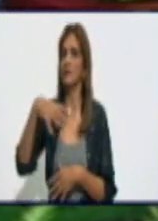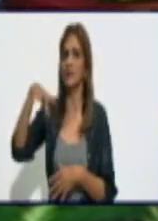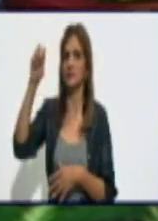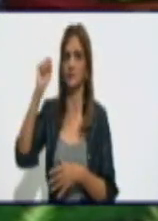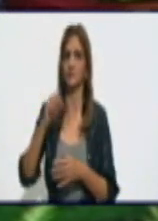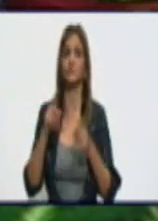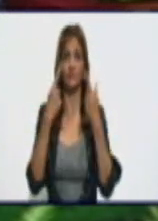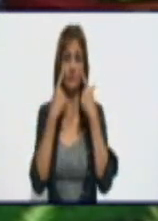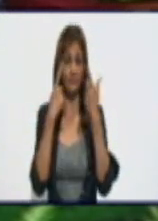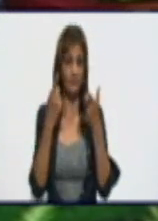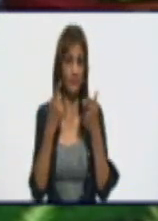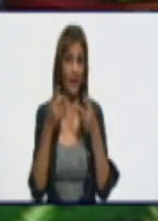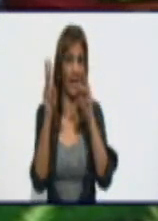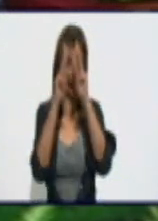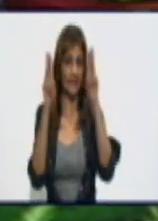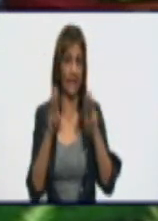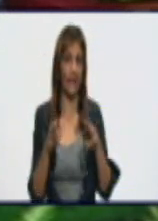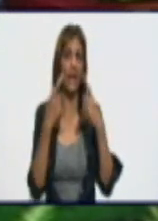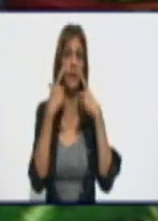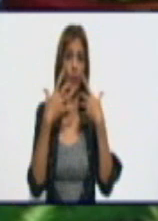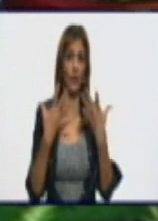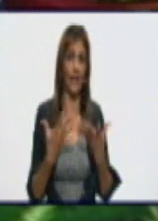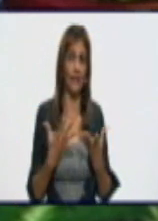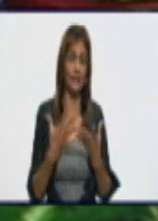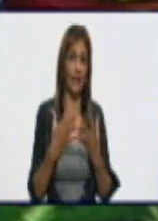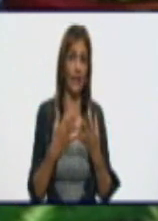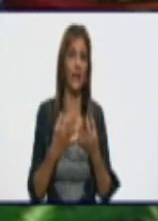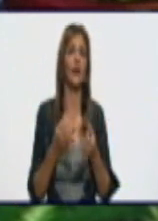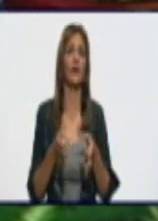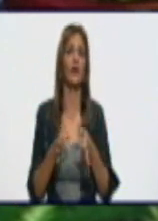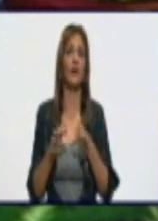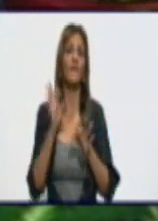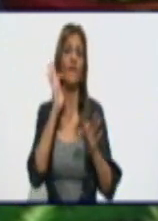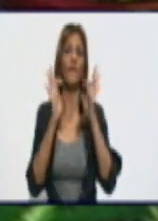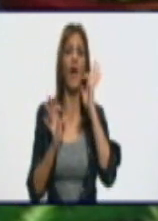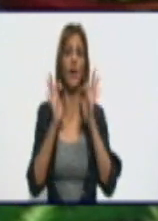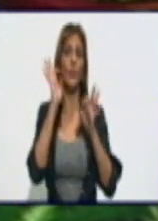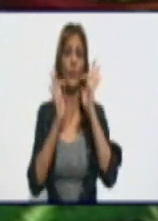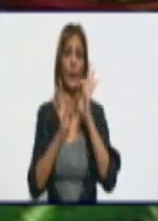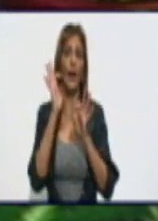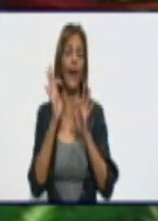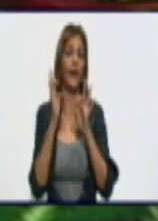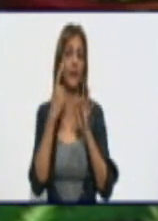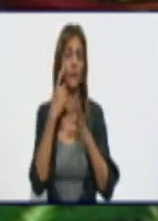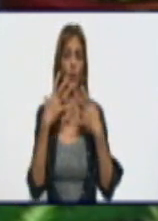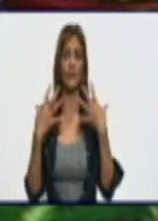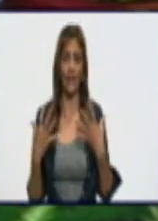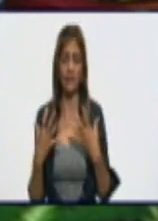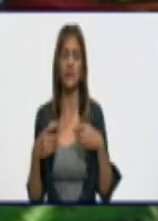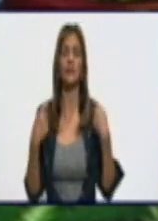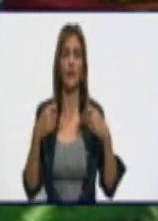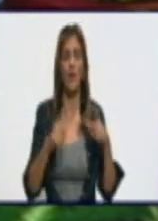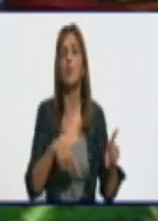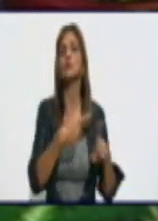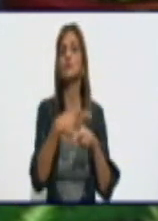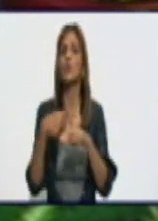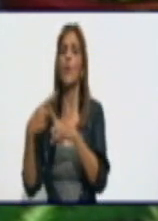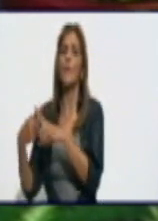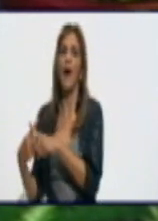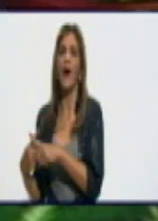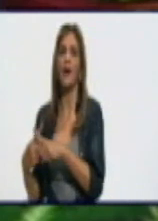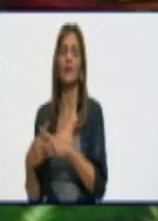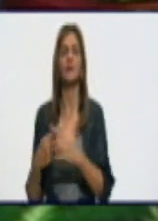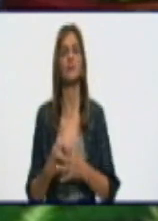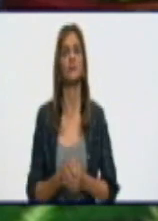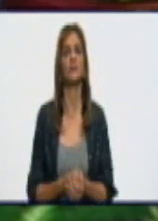Facebook es importante y estamos en un momento en el que tenemos que seguir sumando canales de comunicación. Entre